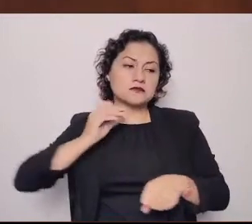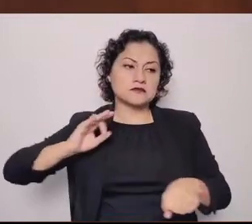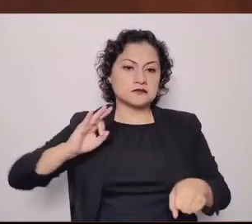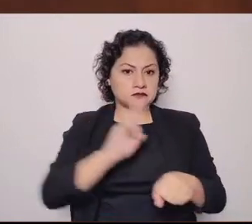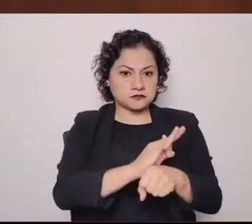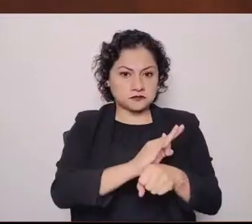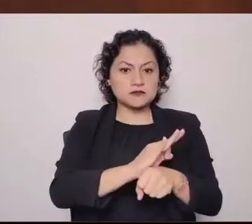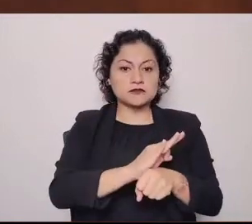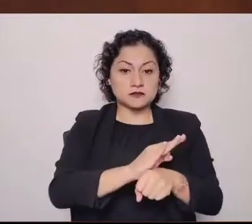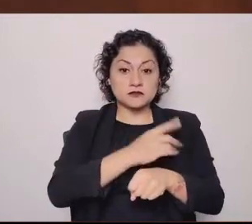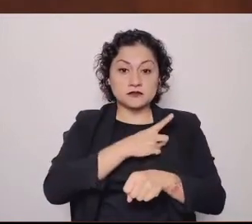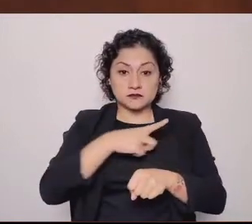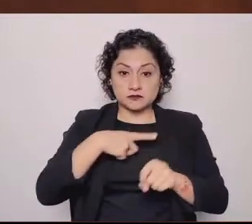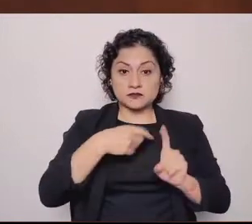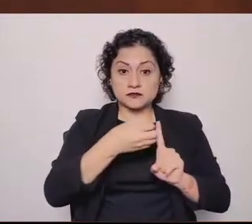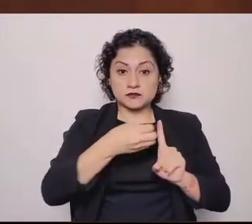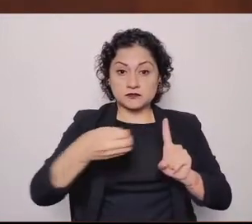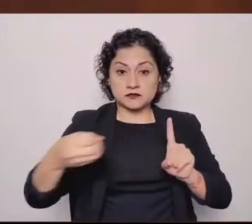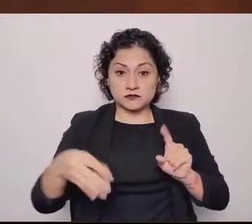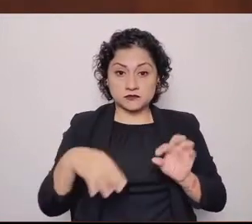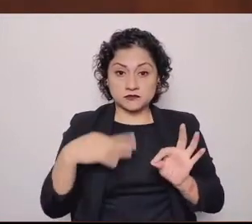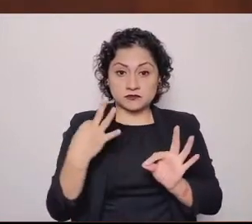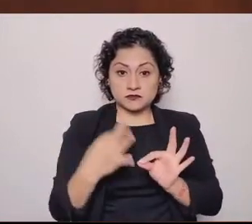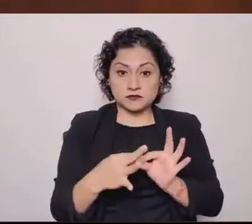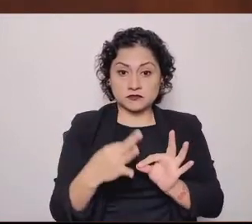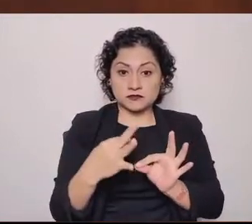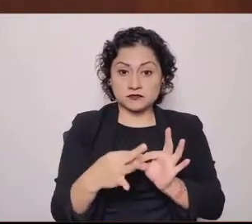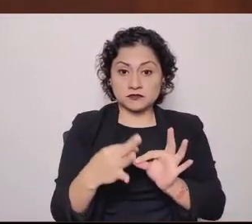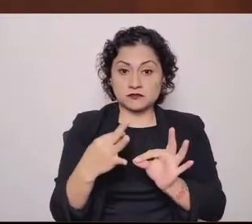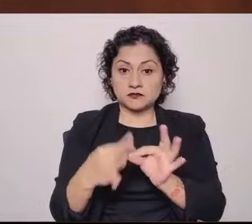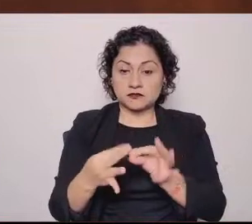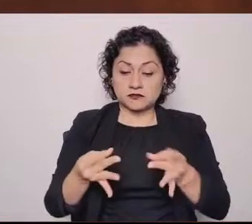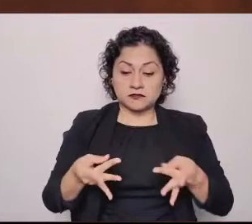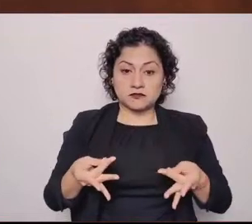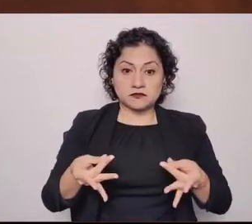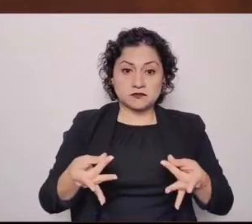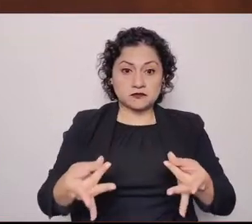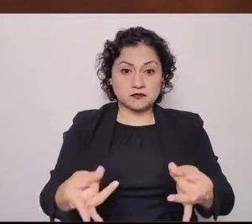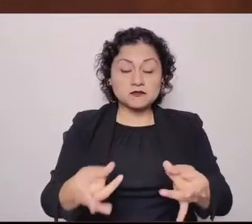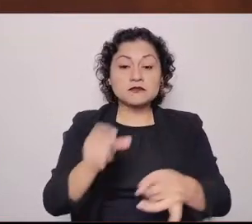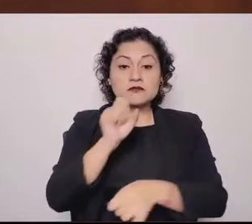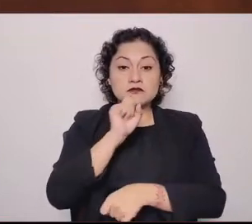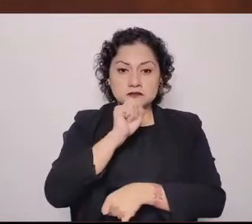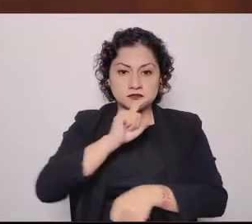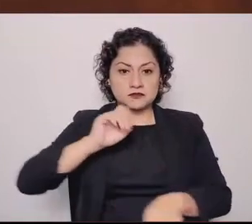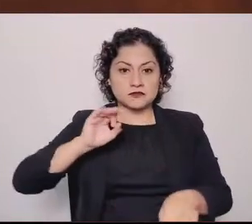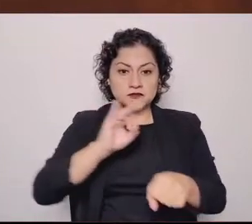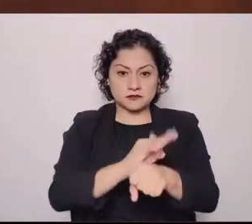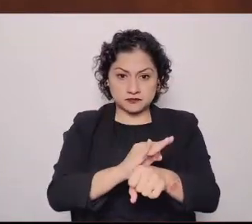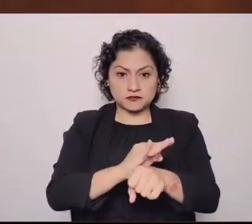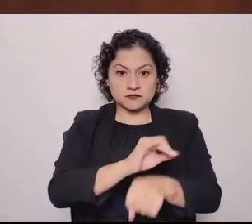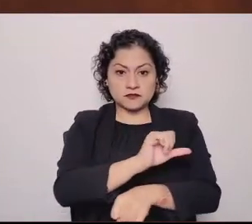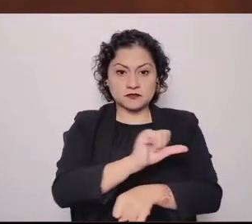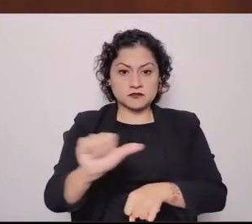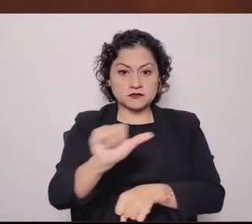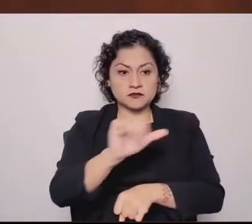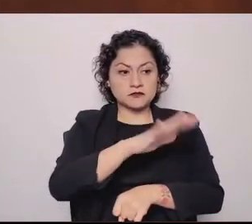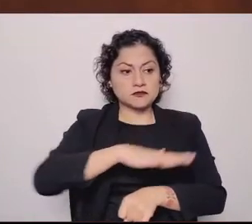eficacia, eficiencia y protección a los sectores de esta sociedad.